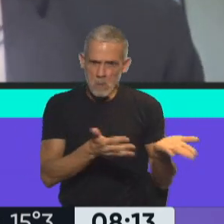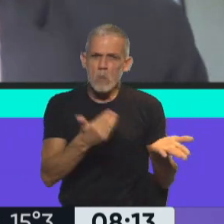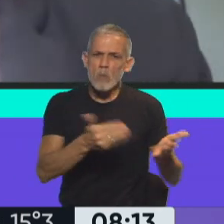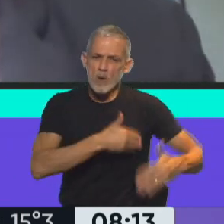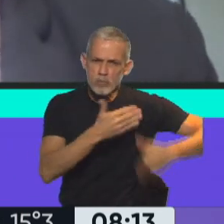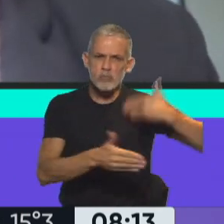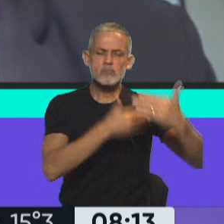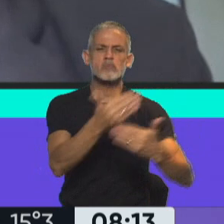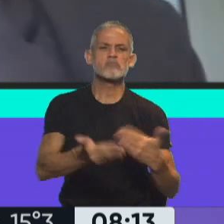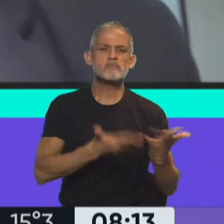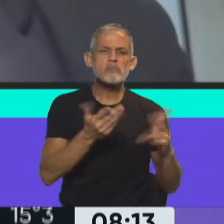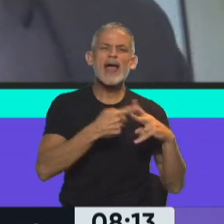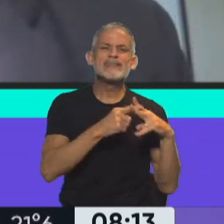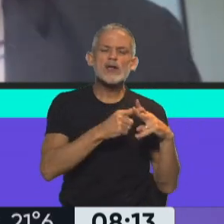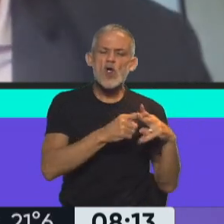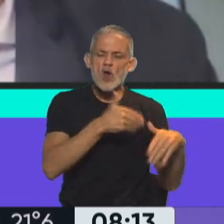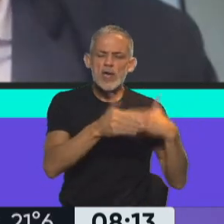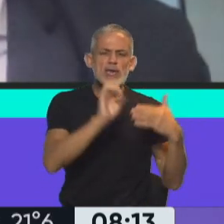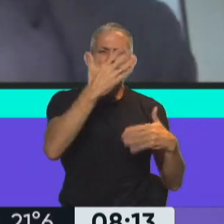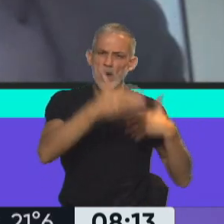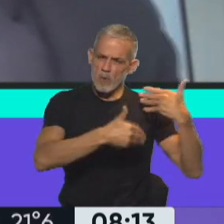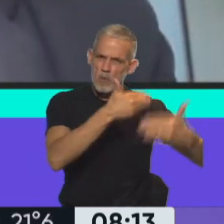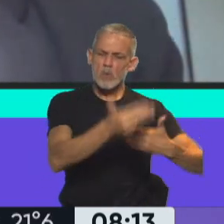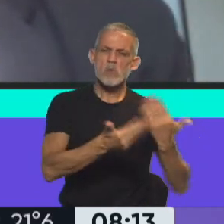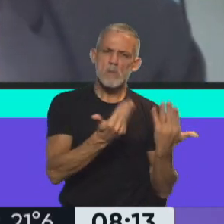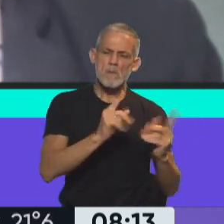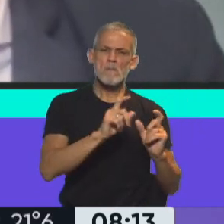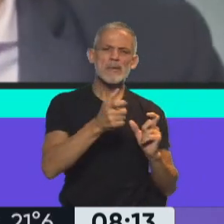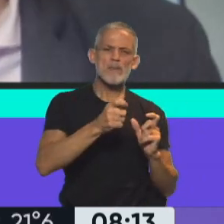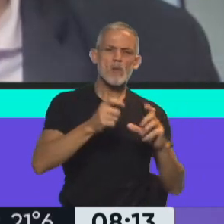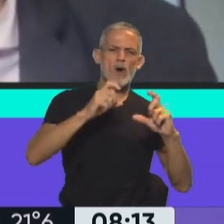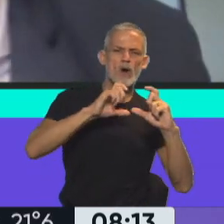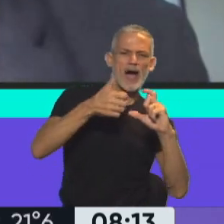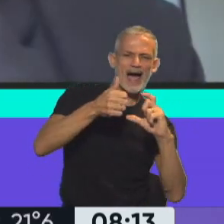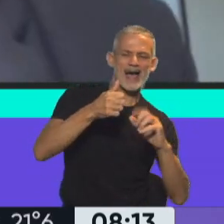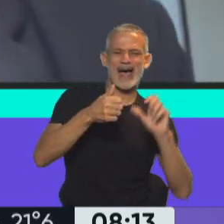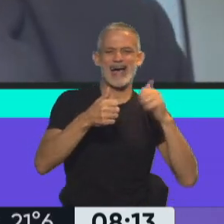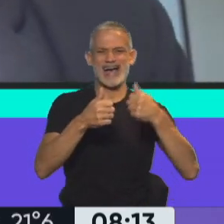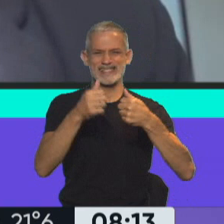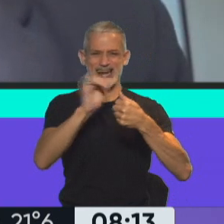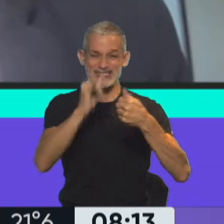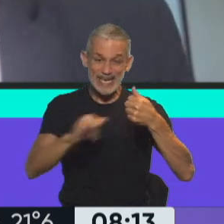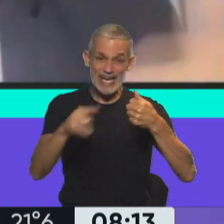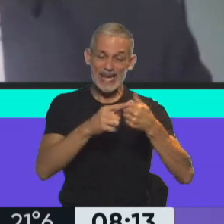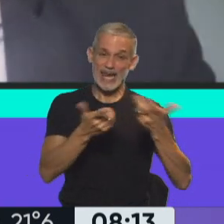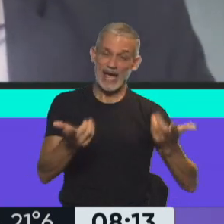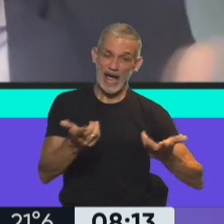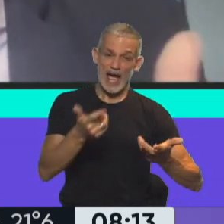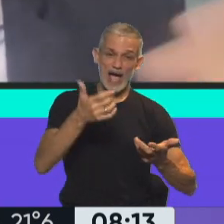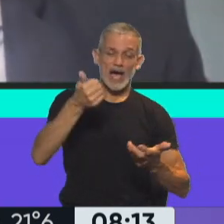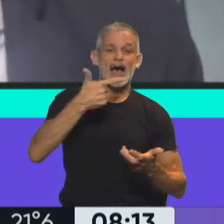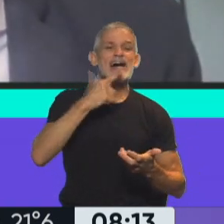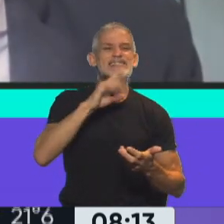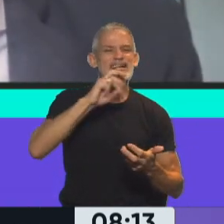avanzar en estas transferencias tecnológicas como fue las transferencias con AstraZeneca, ahora con Sputnik, en momentos